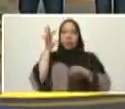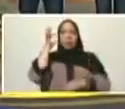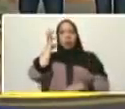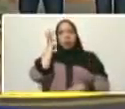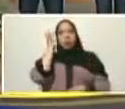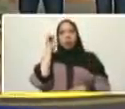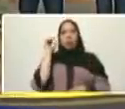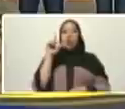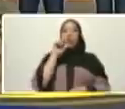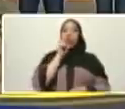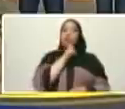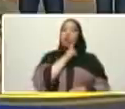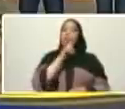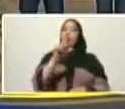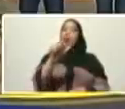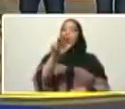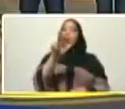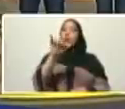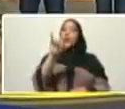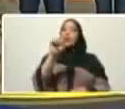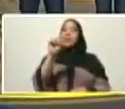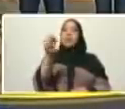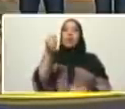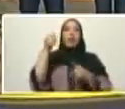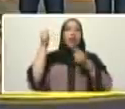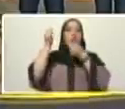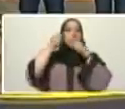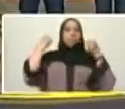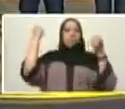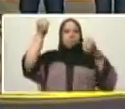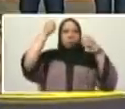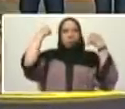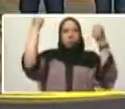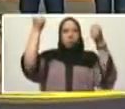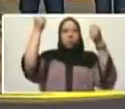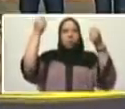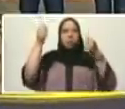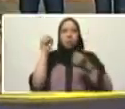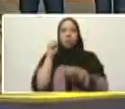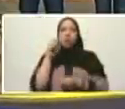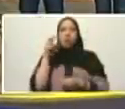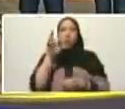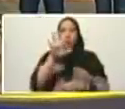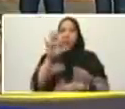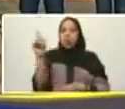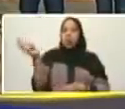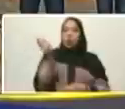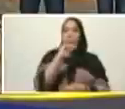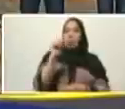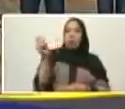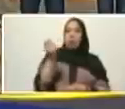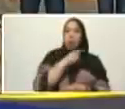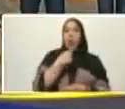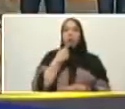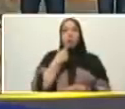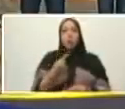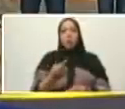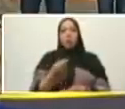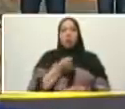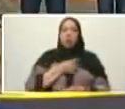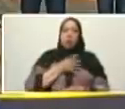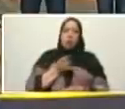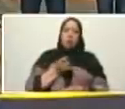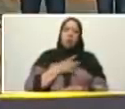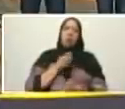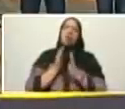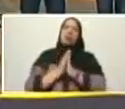Acuña una guerrera una batalladora que expresó hace cinco meses nada más el sentir el